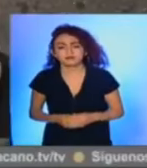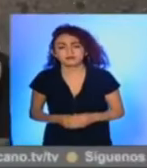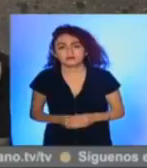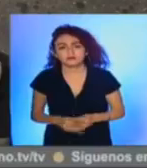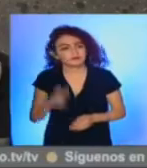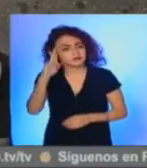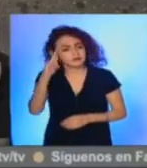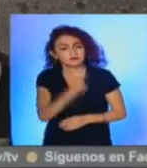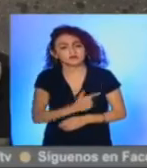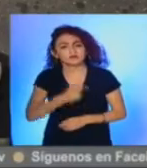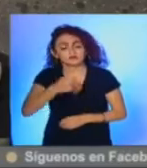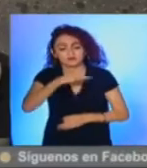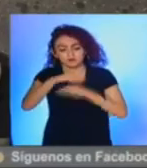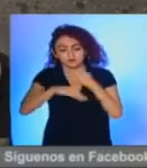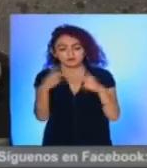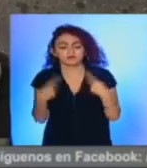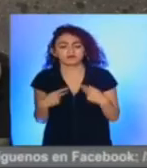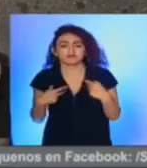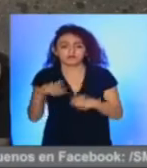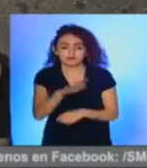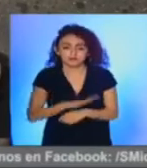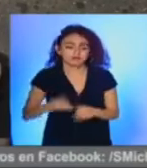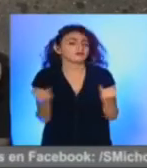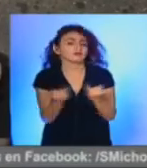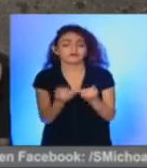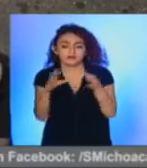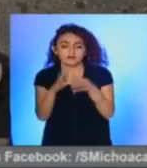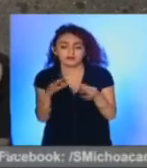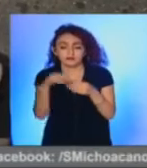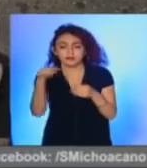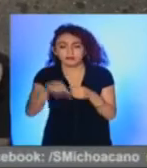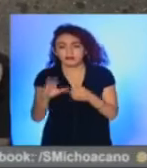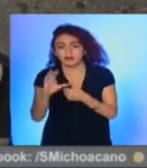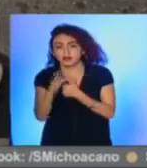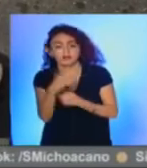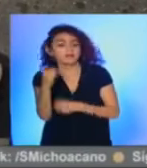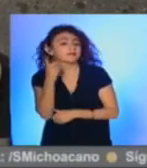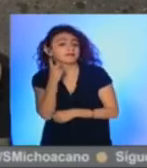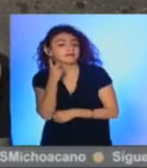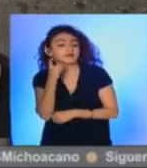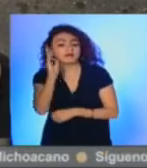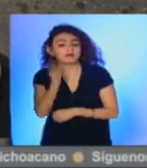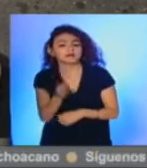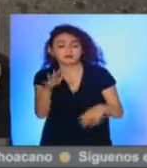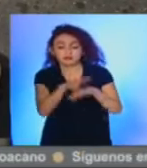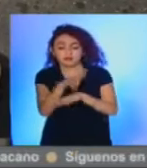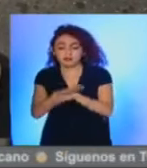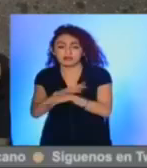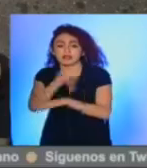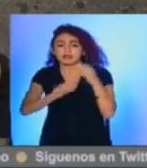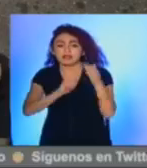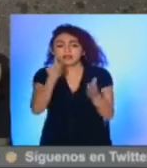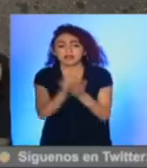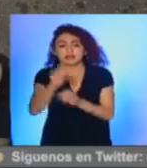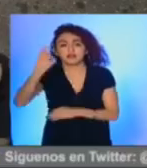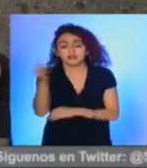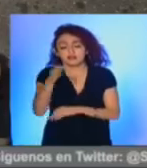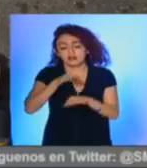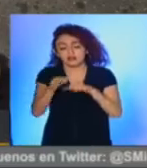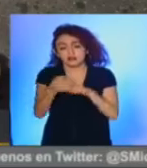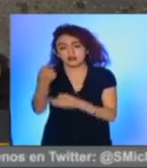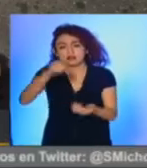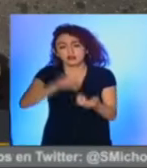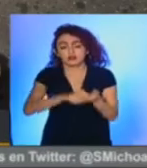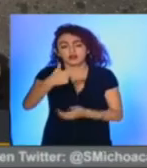¿Qué tal, Eris? Te saludo al igual que a nuestro público y te comento que la Cámara de Diputados aprobó reformar la Ley Federal del Trabajo para incluir